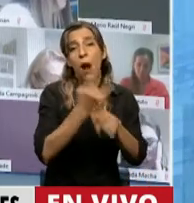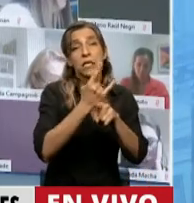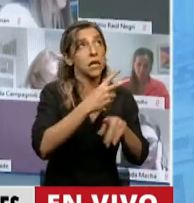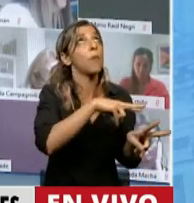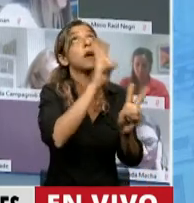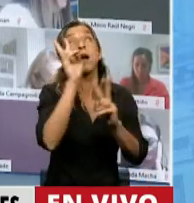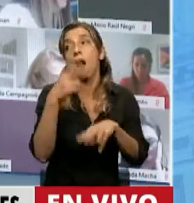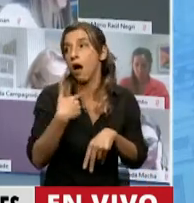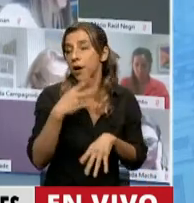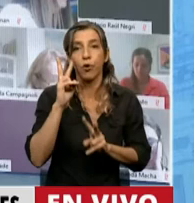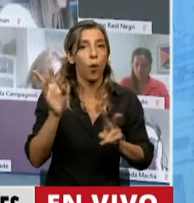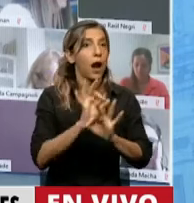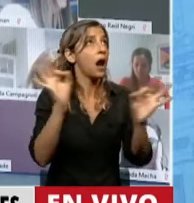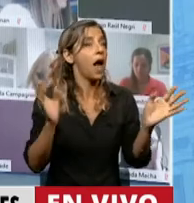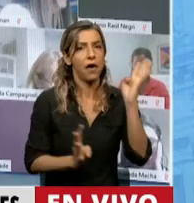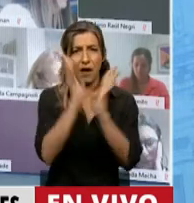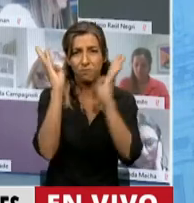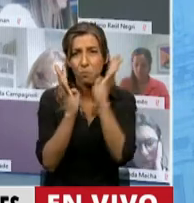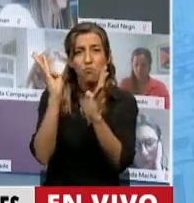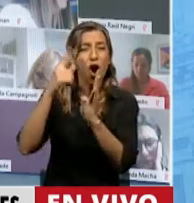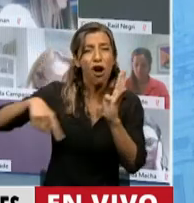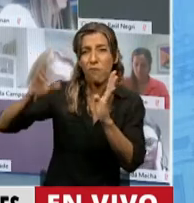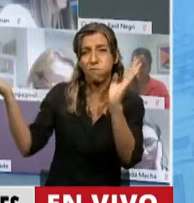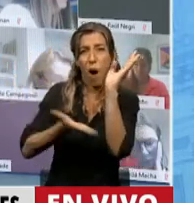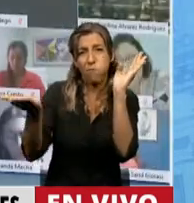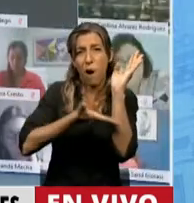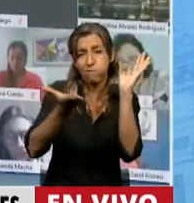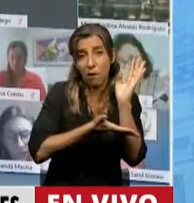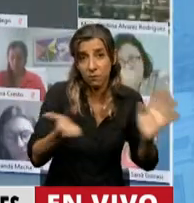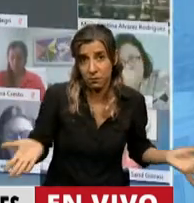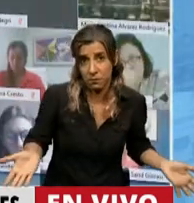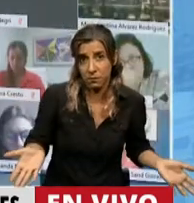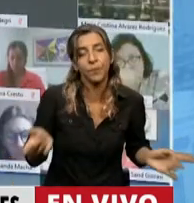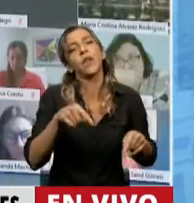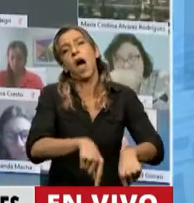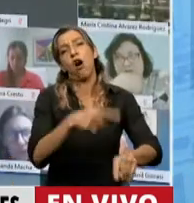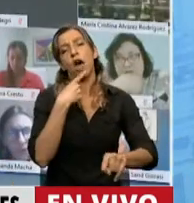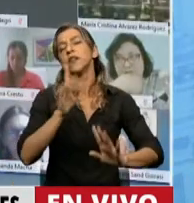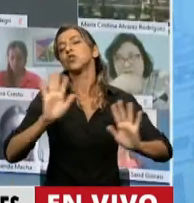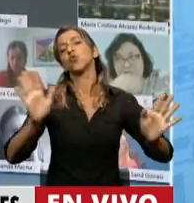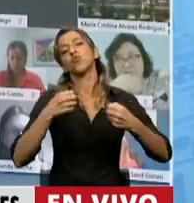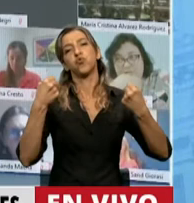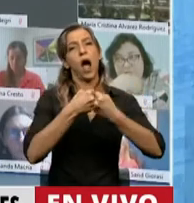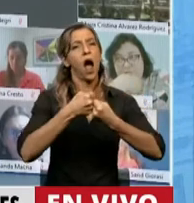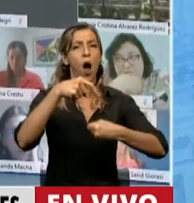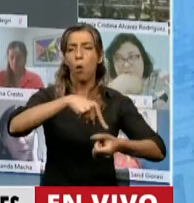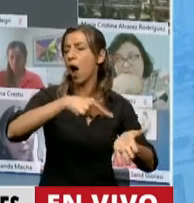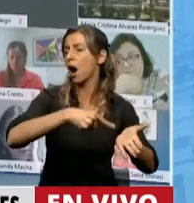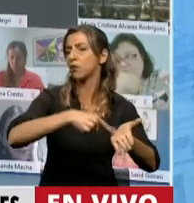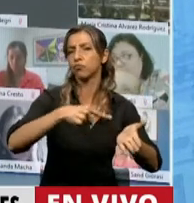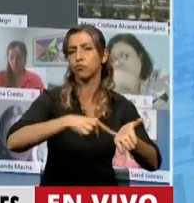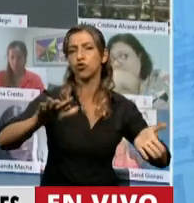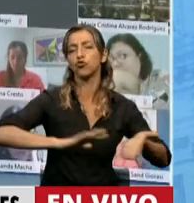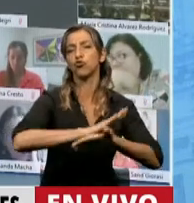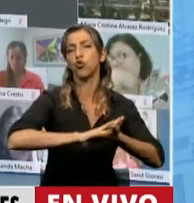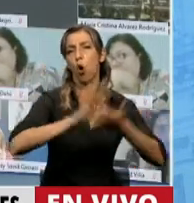frenar los desmontes y demás, ahora dice que con este acuerdo ahí sí, tenemos la mega solución. Bueno, no